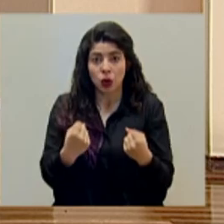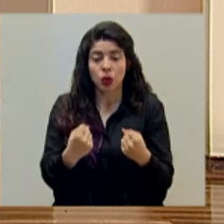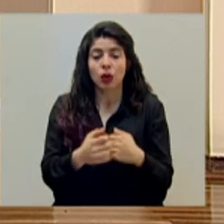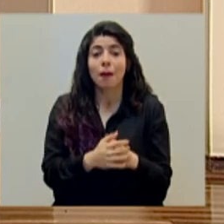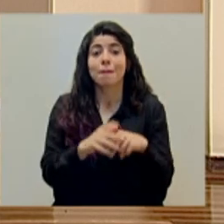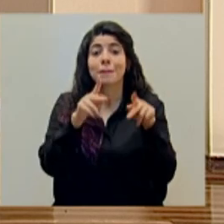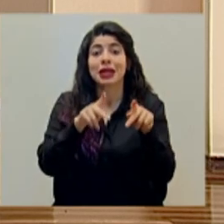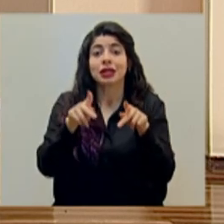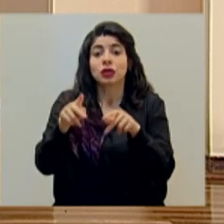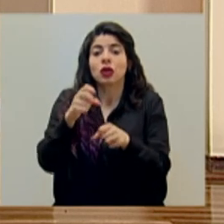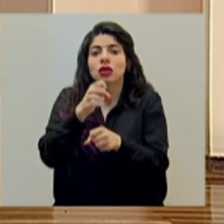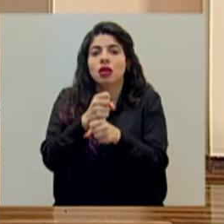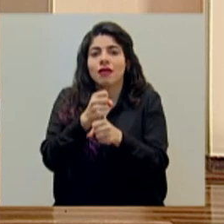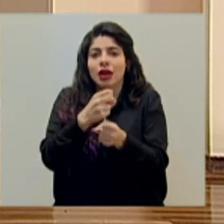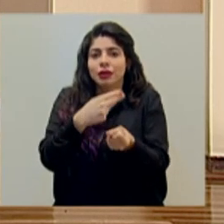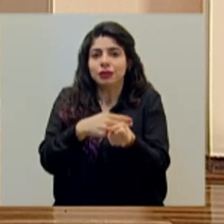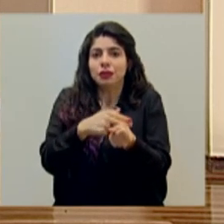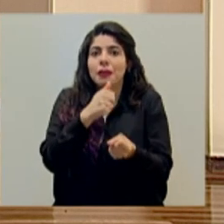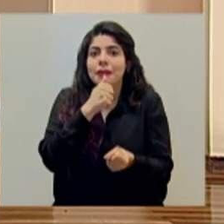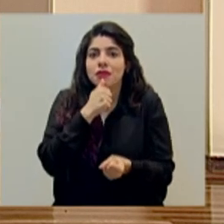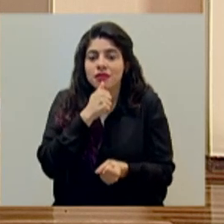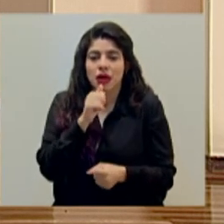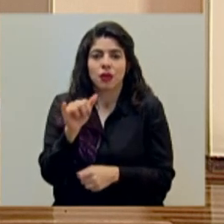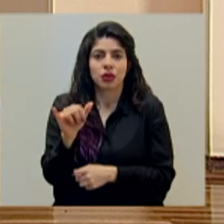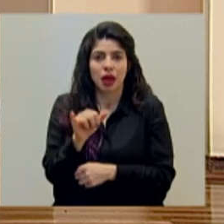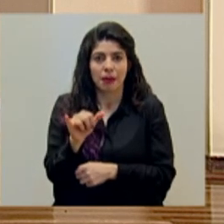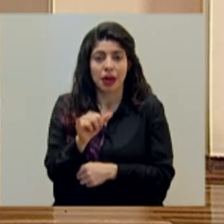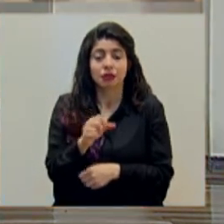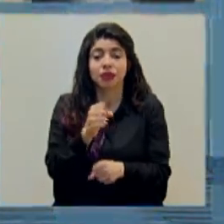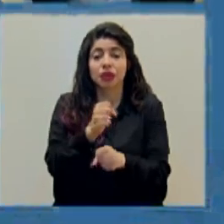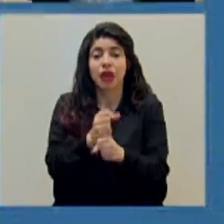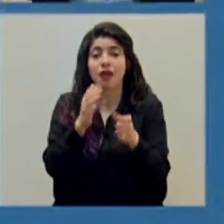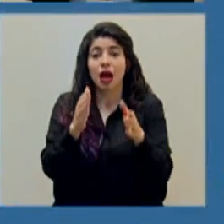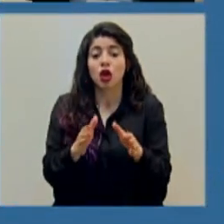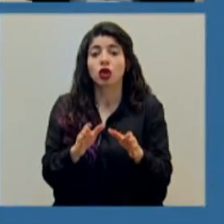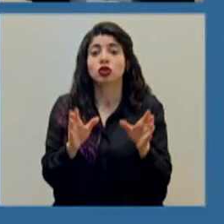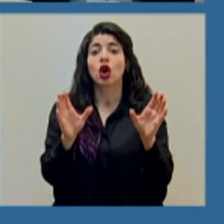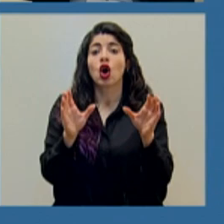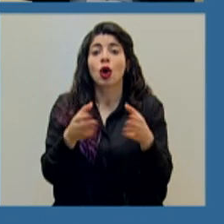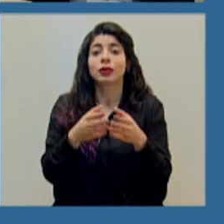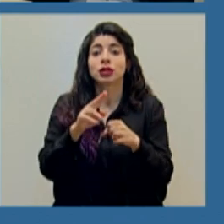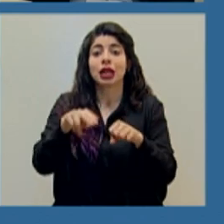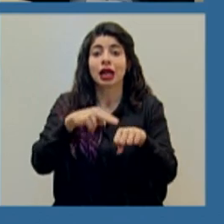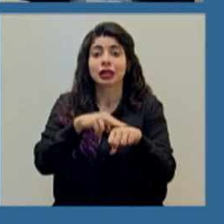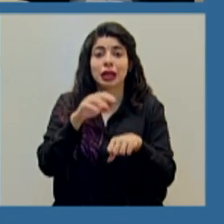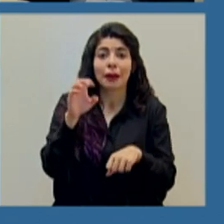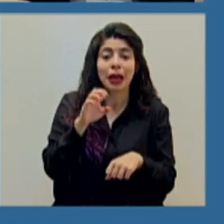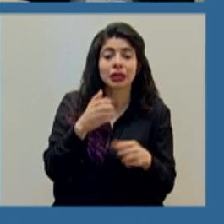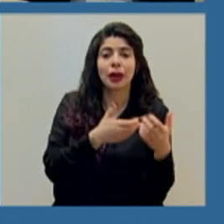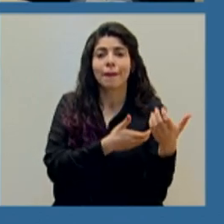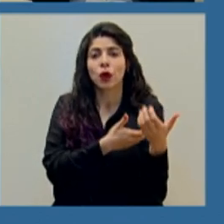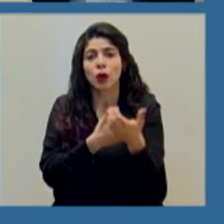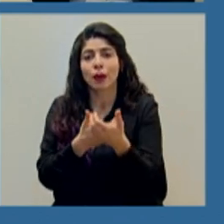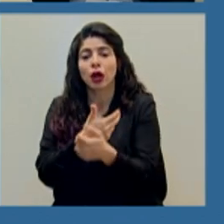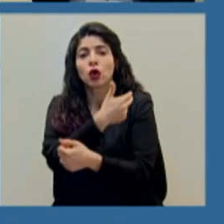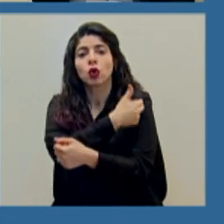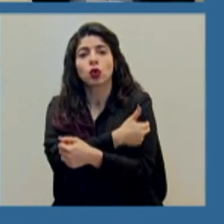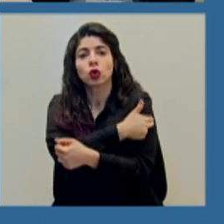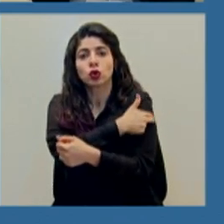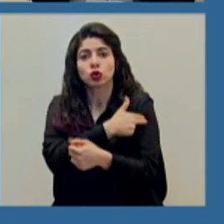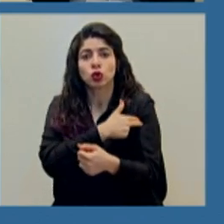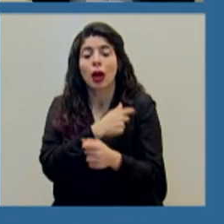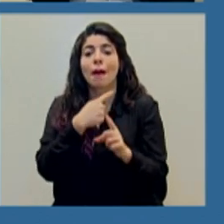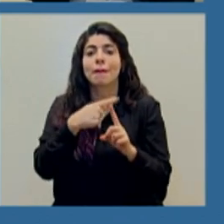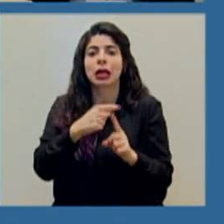personal que ahora también en hospitales privados, funcionarios de la Comisión Nacional de Emergencias, bomberos, Cruz Roja y los